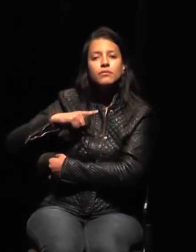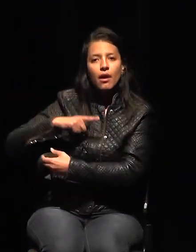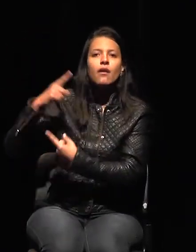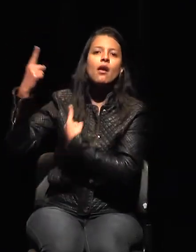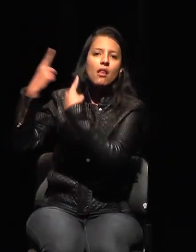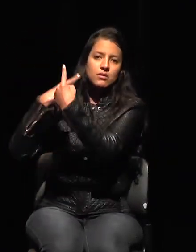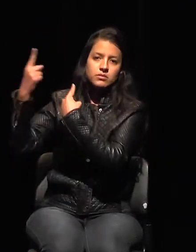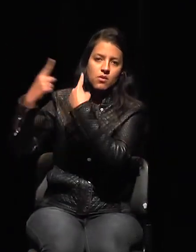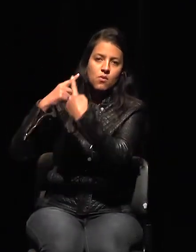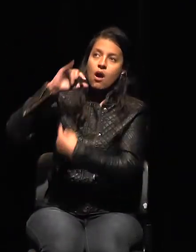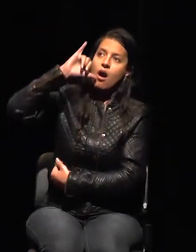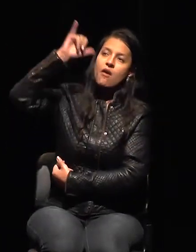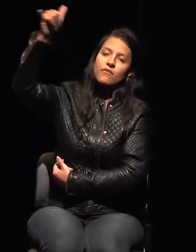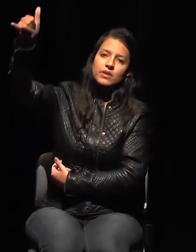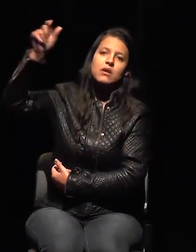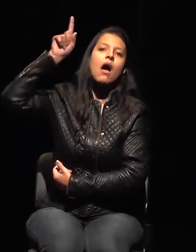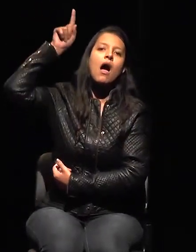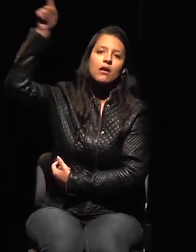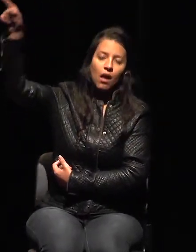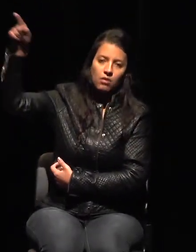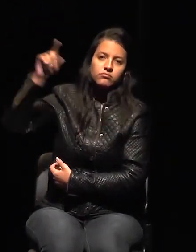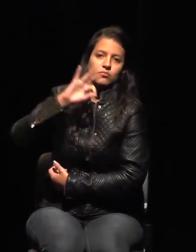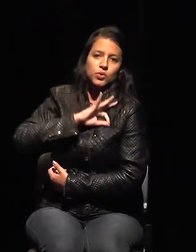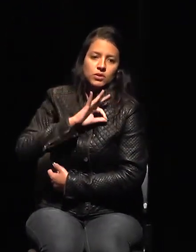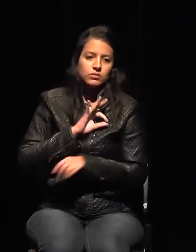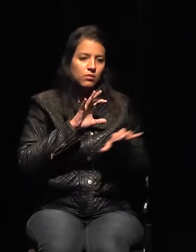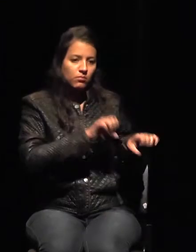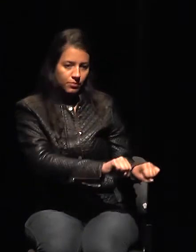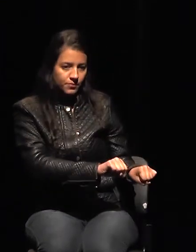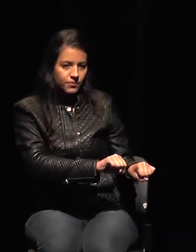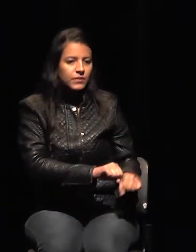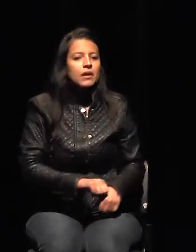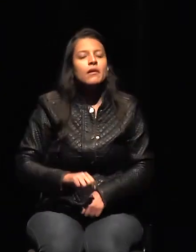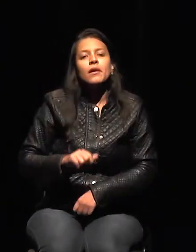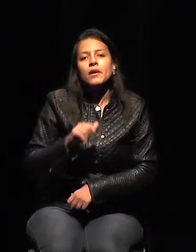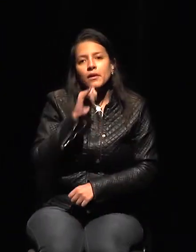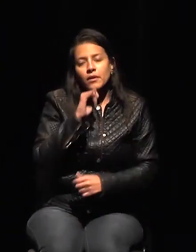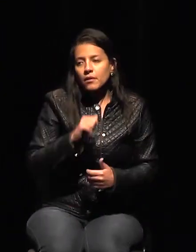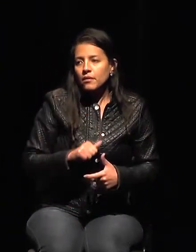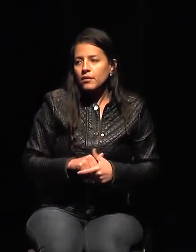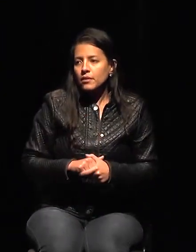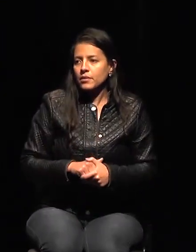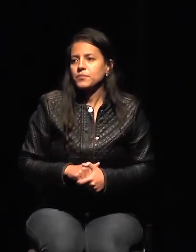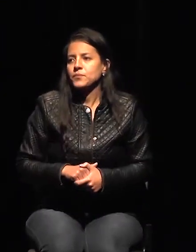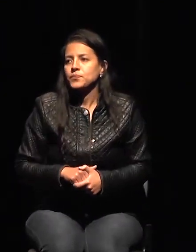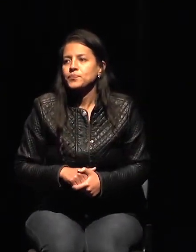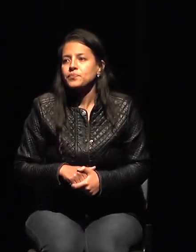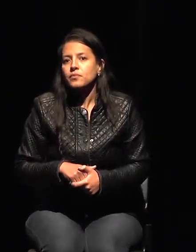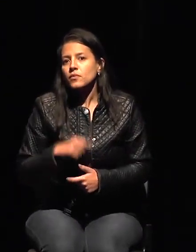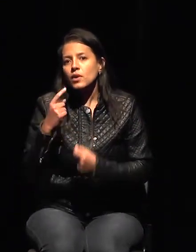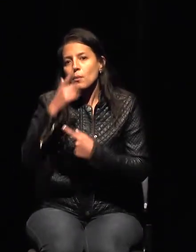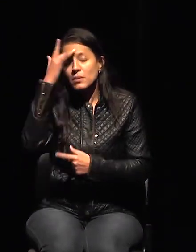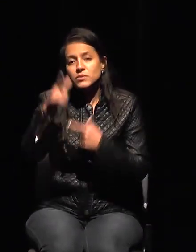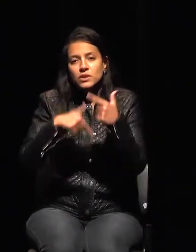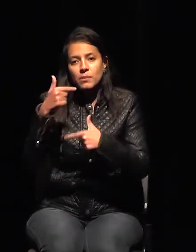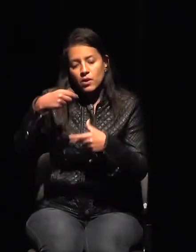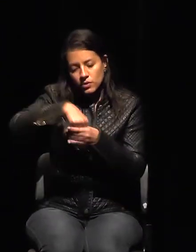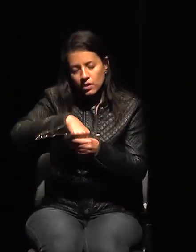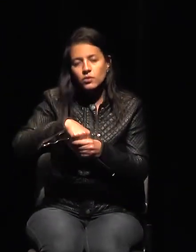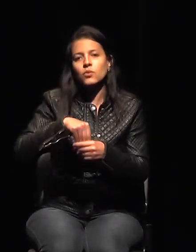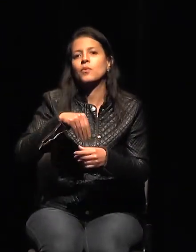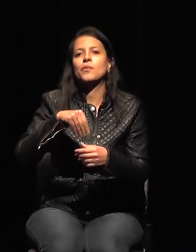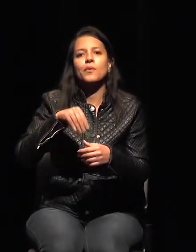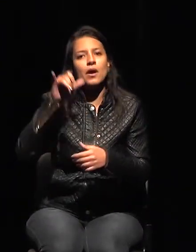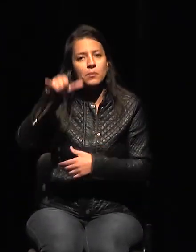países. Entonces, por ejemplo, si se pillan ahí esos trabajadores en aeropuertos con mercancías domésticas, que se hace una